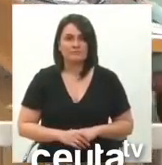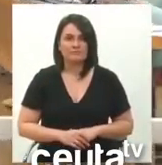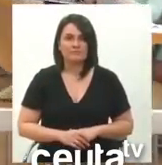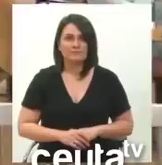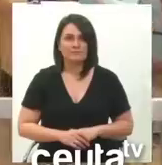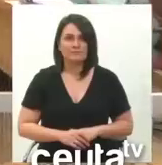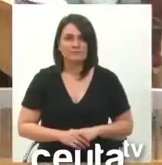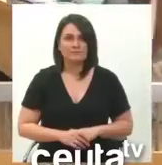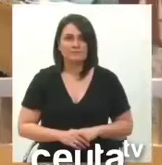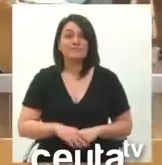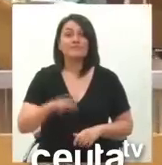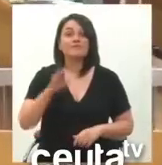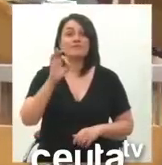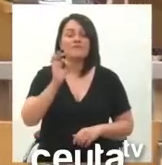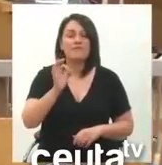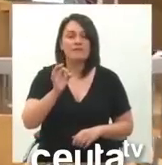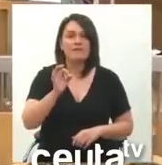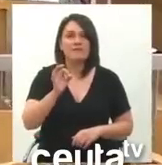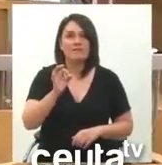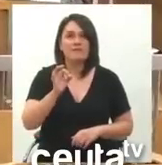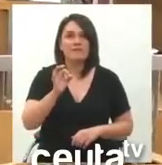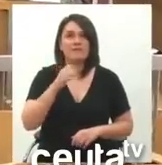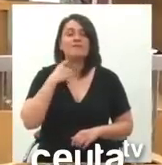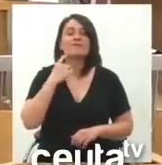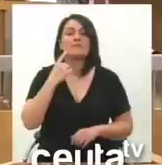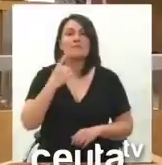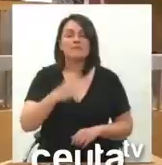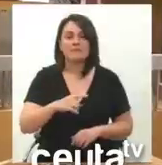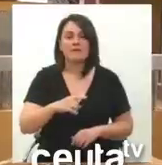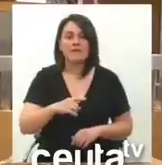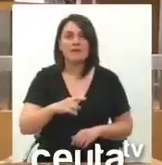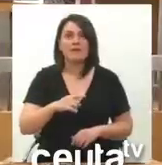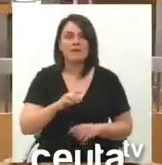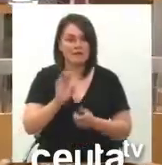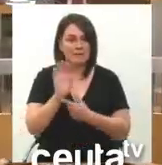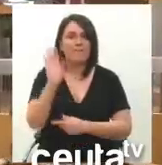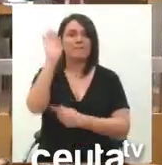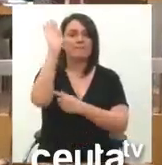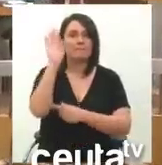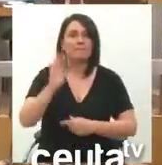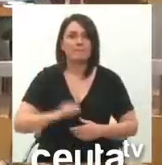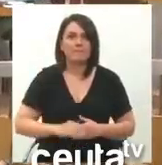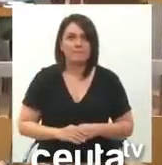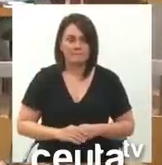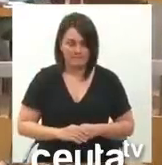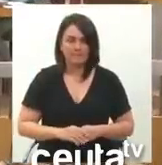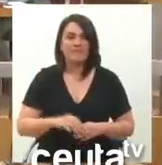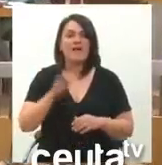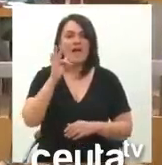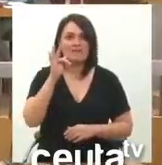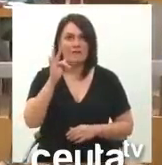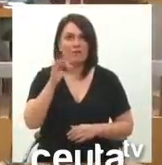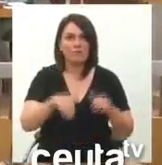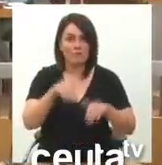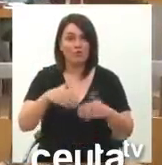Ah, que es verdad, si estábamos, lo estábamos haciendo, porque a mano alzada lo estábamos haciendo. ¿Votos a favor de la propuesta?